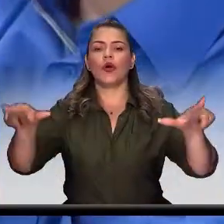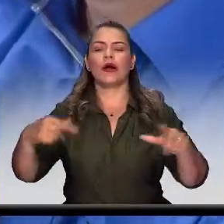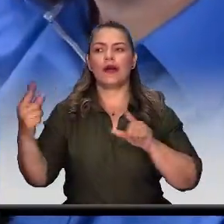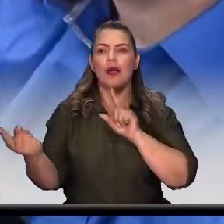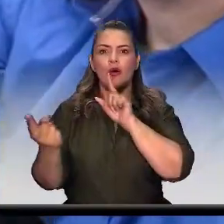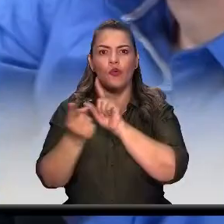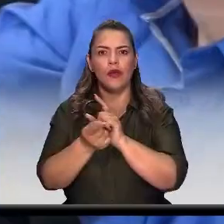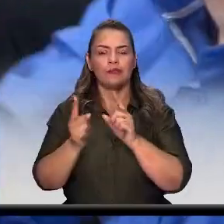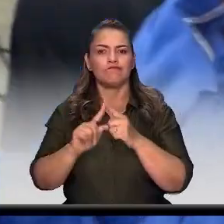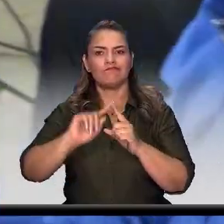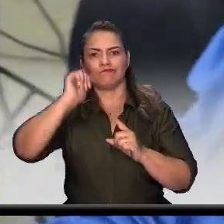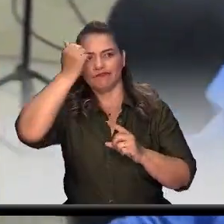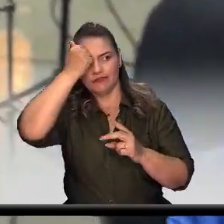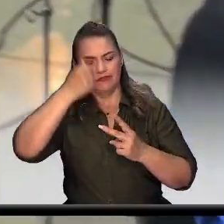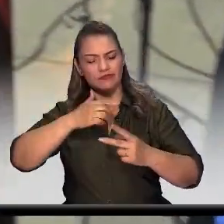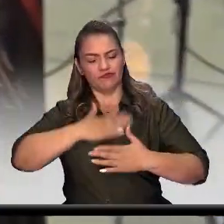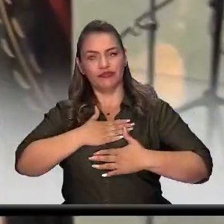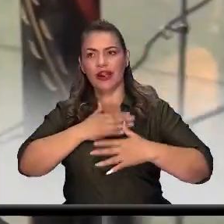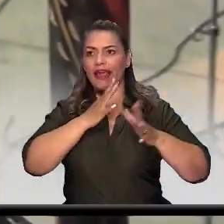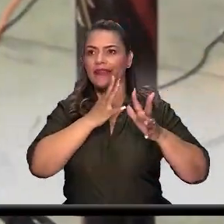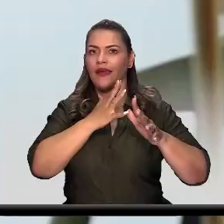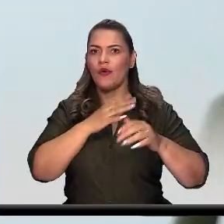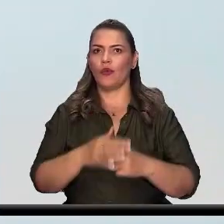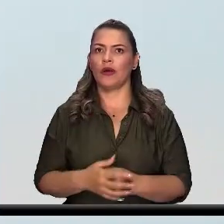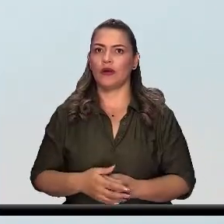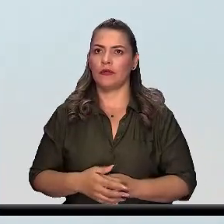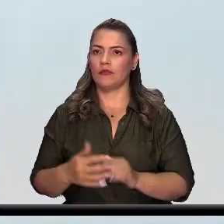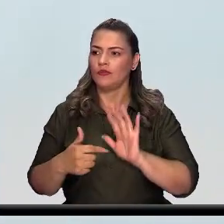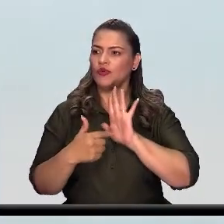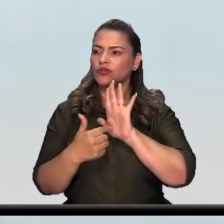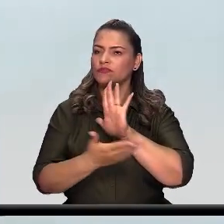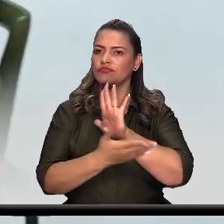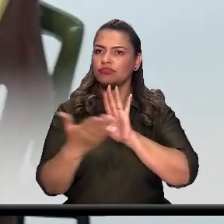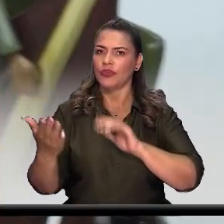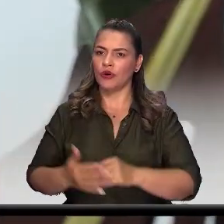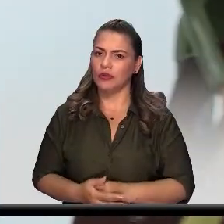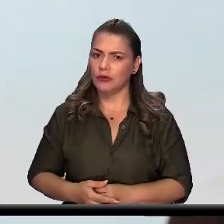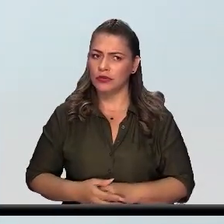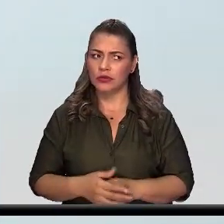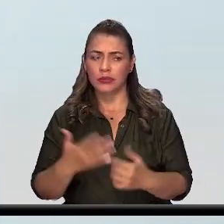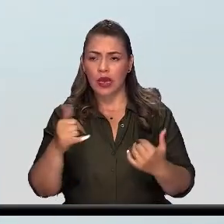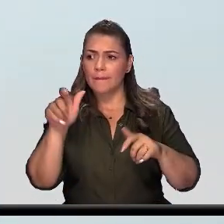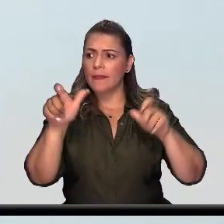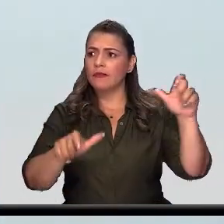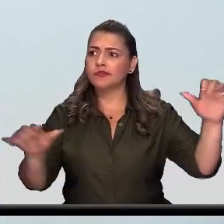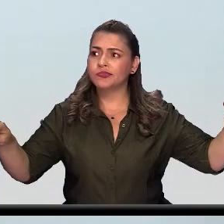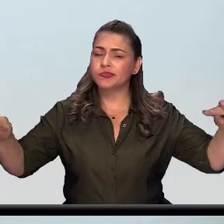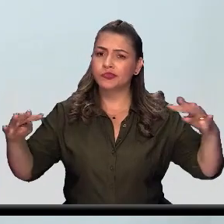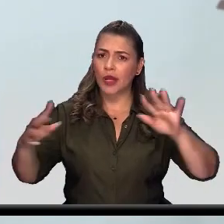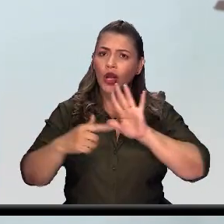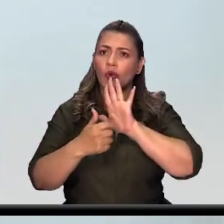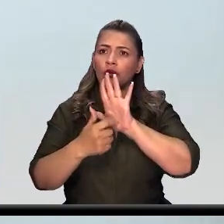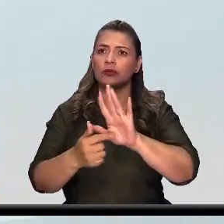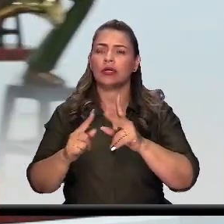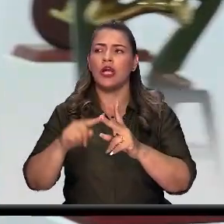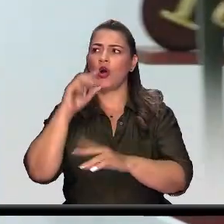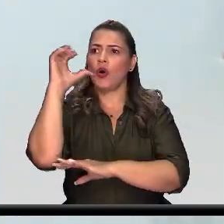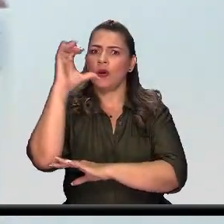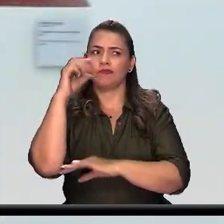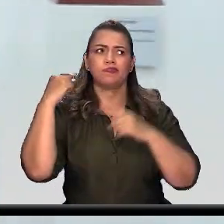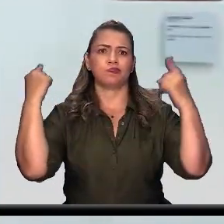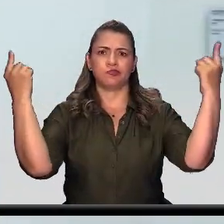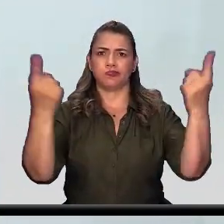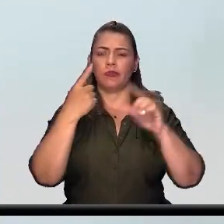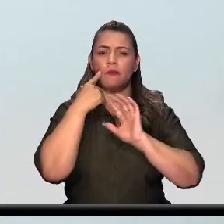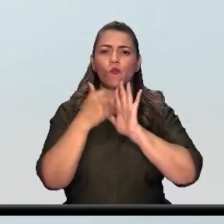de lo que es ser itagüiseño, de lo que tenemos para mostrarle al mundo, para contarle a Colombia y a todas las personas que